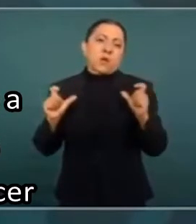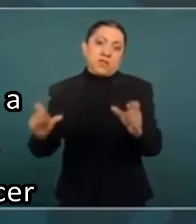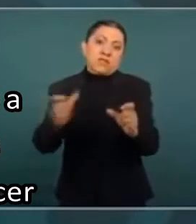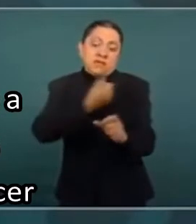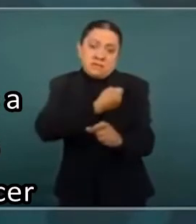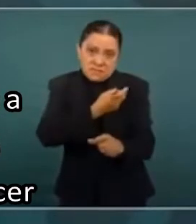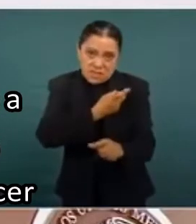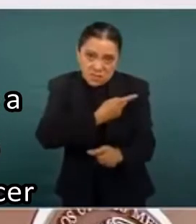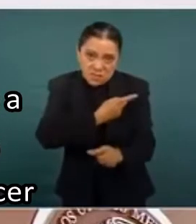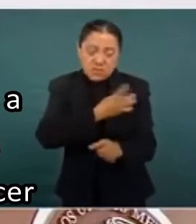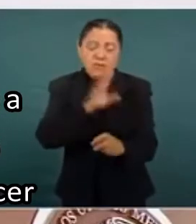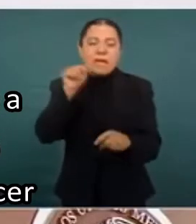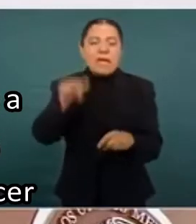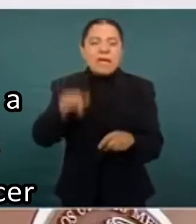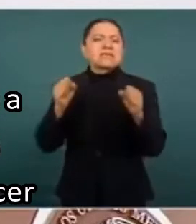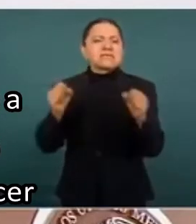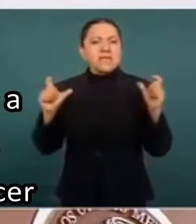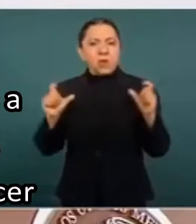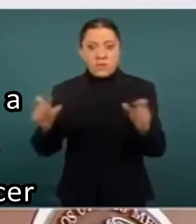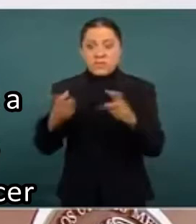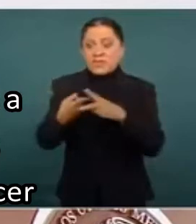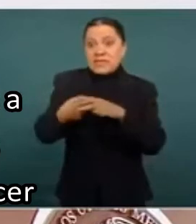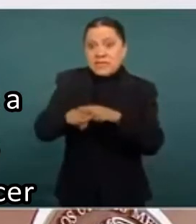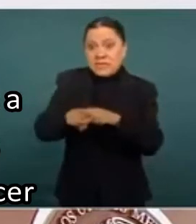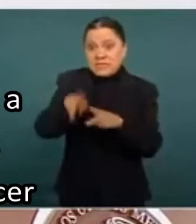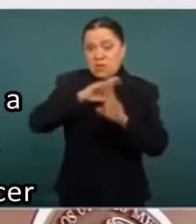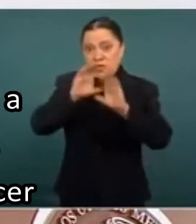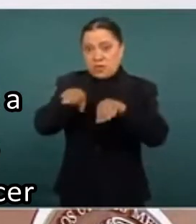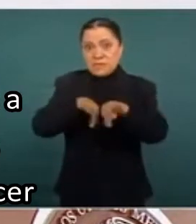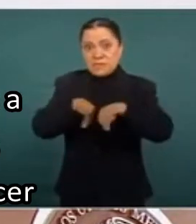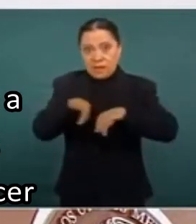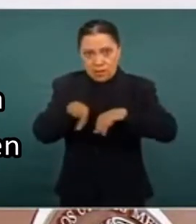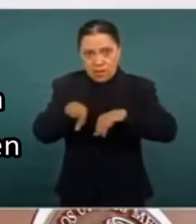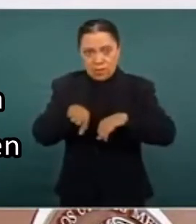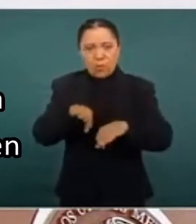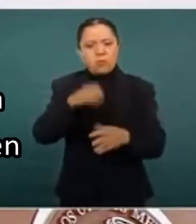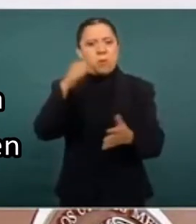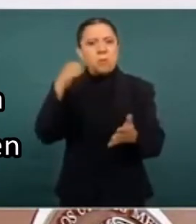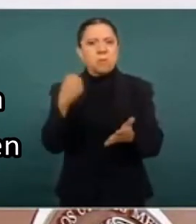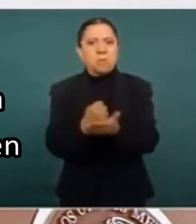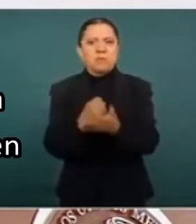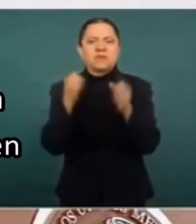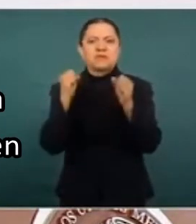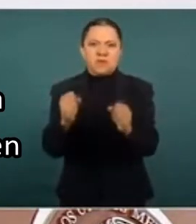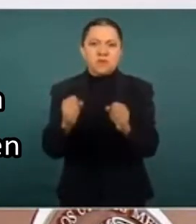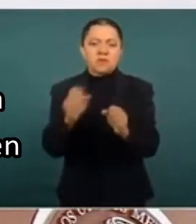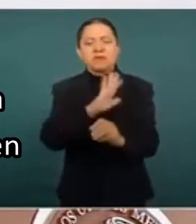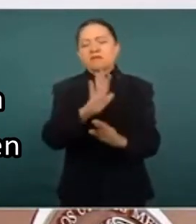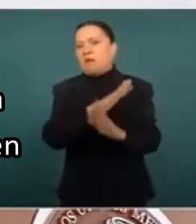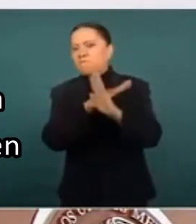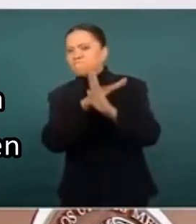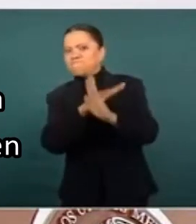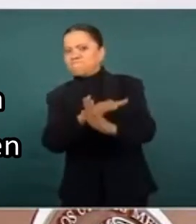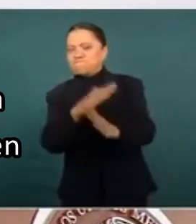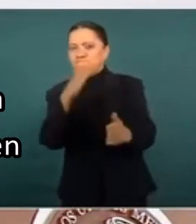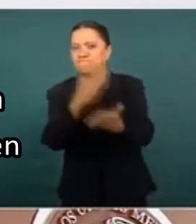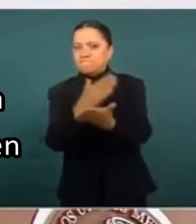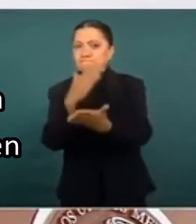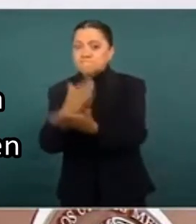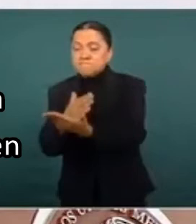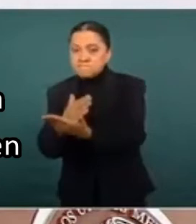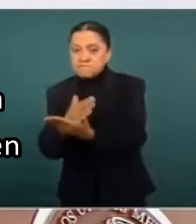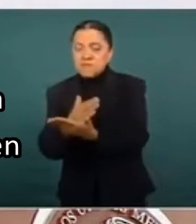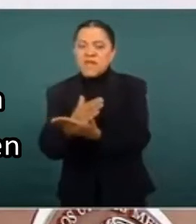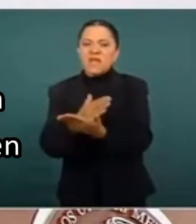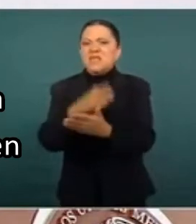Cuauhtémoc Blanco, dijo que gracias a la labor conjunta entre autoridades federales y estatales, se ha logrado hacer frente al crimen logrando la